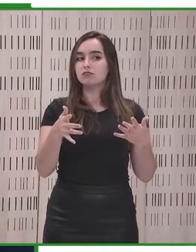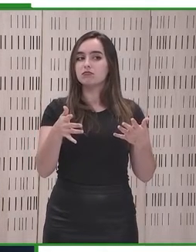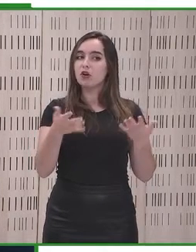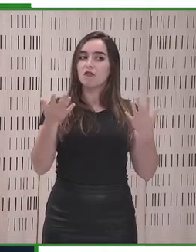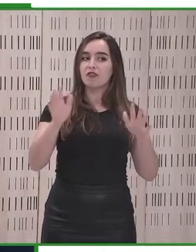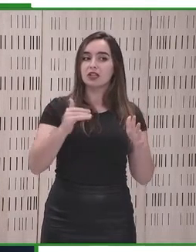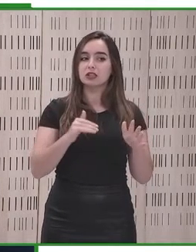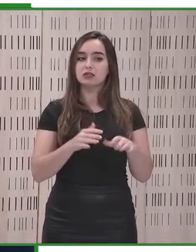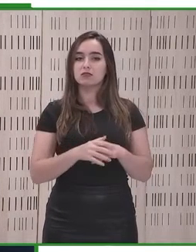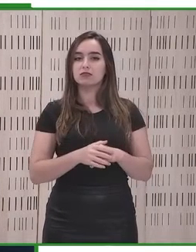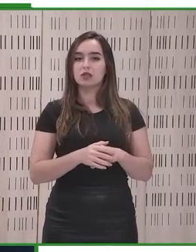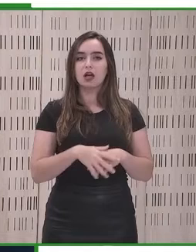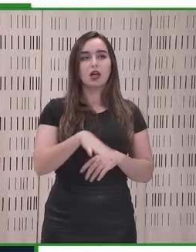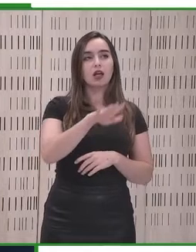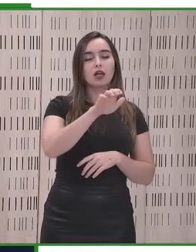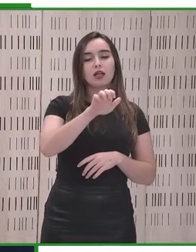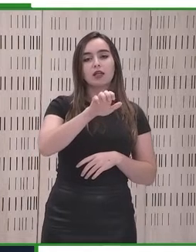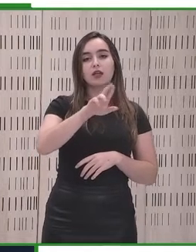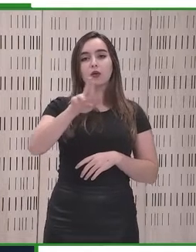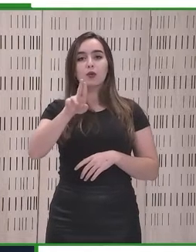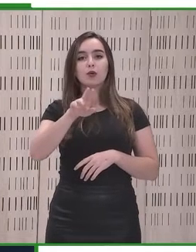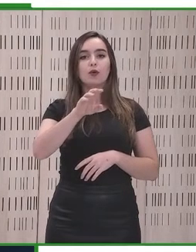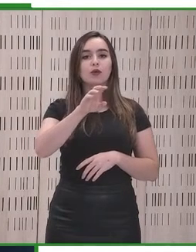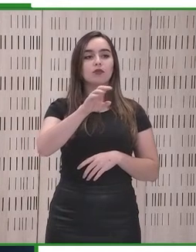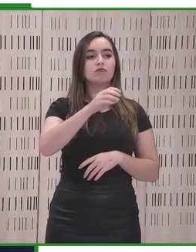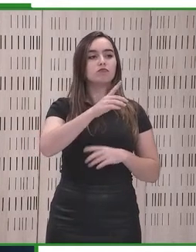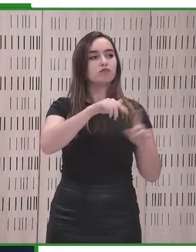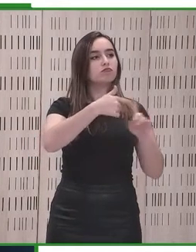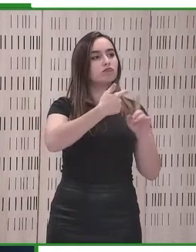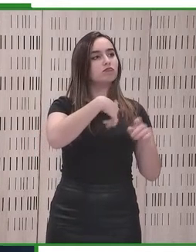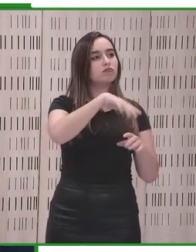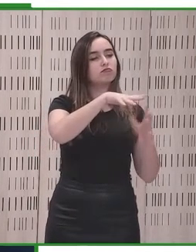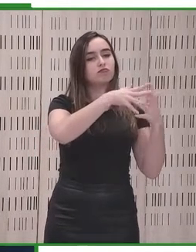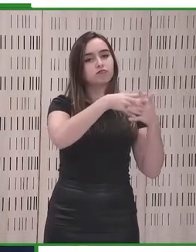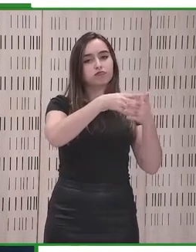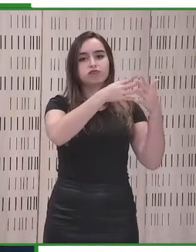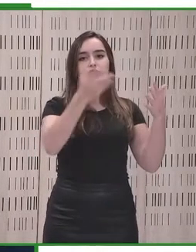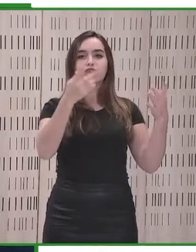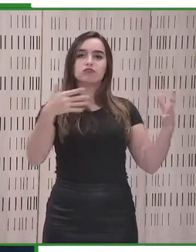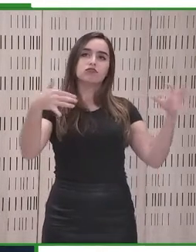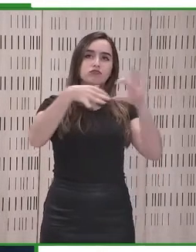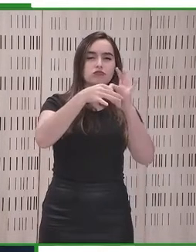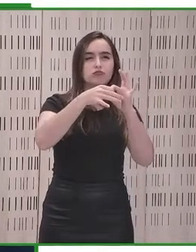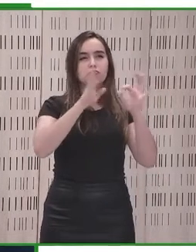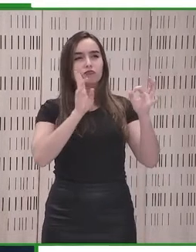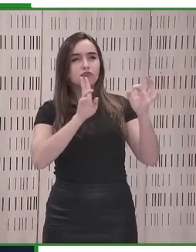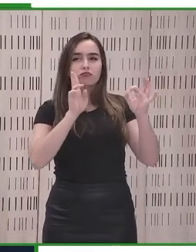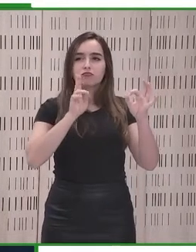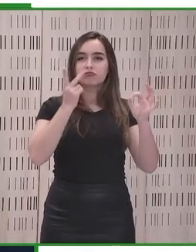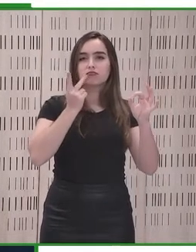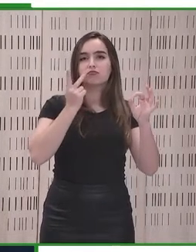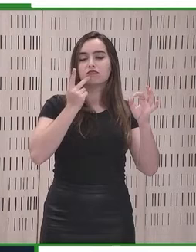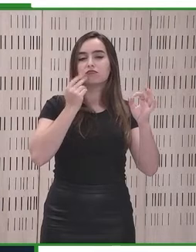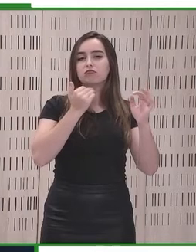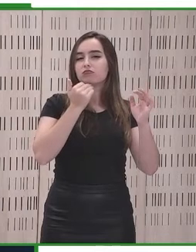están más o menos en un estado de finalización